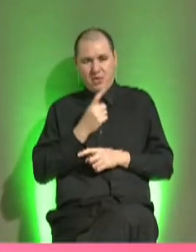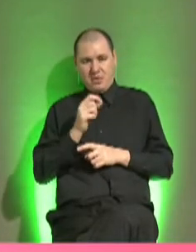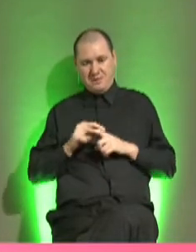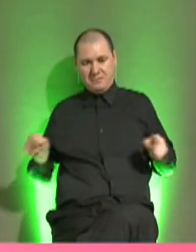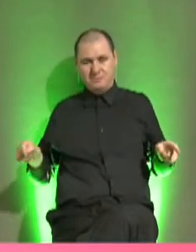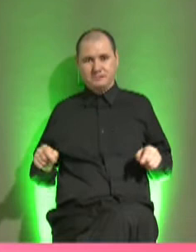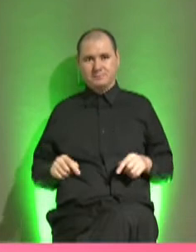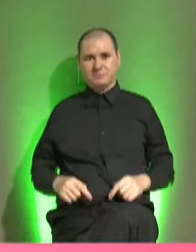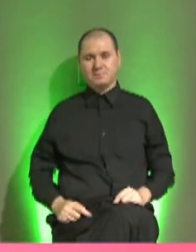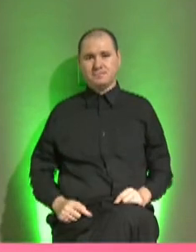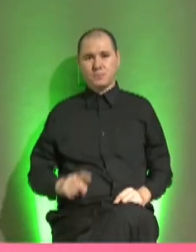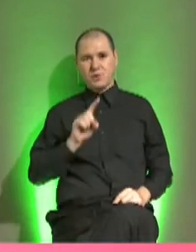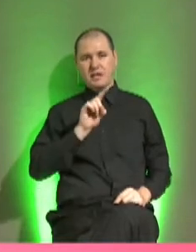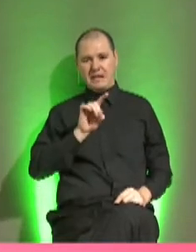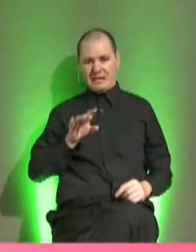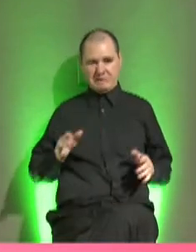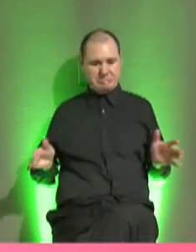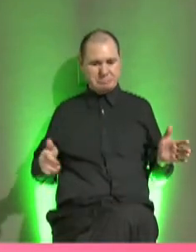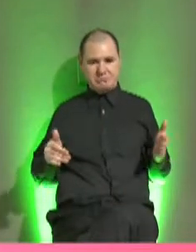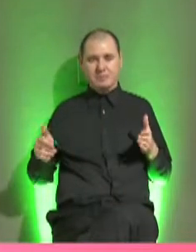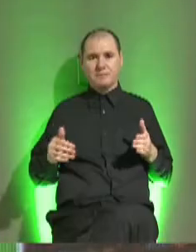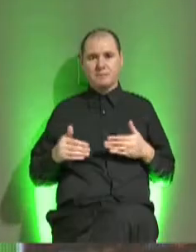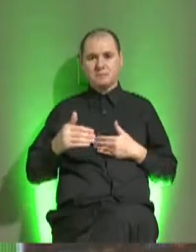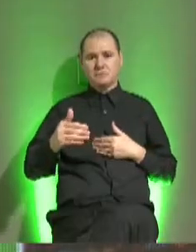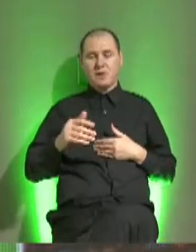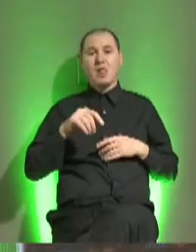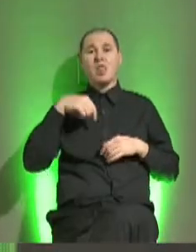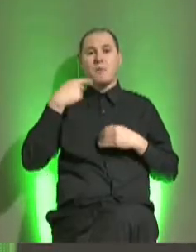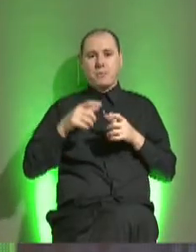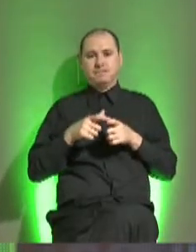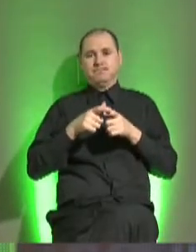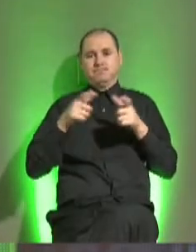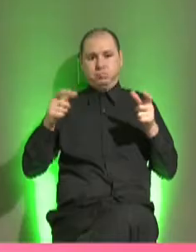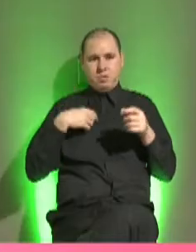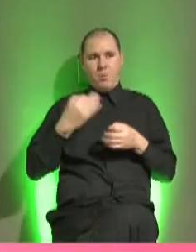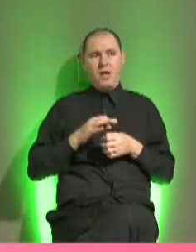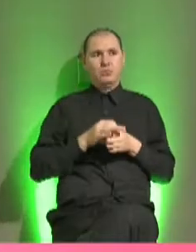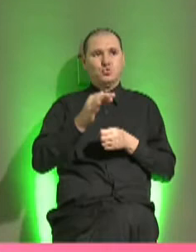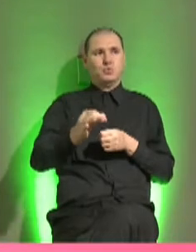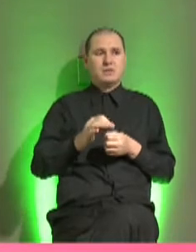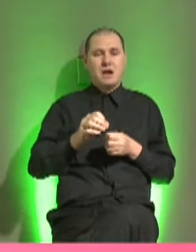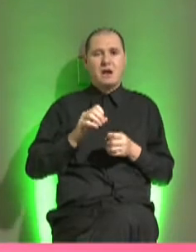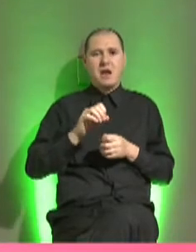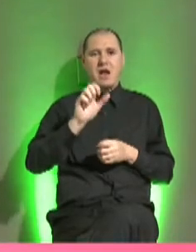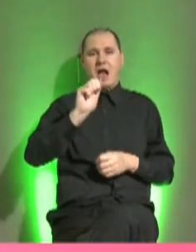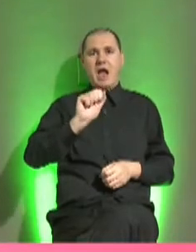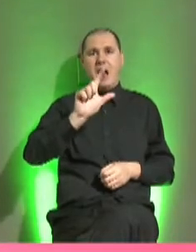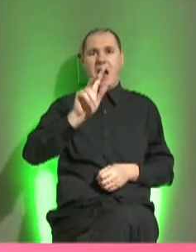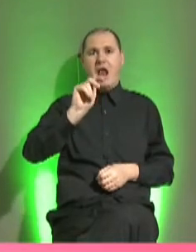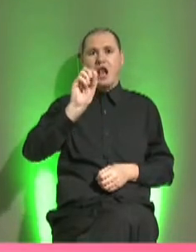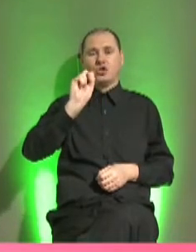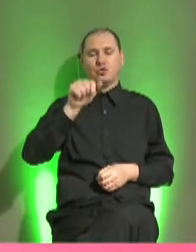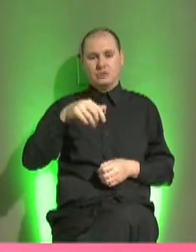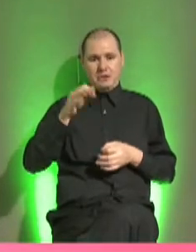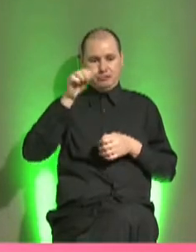distribuidos en dos locales, uno en la ciudad de Altos, otro en la ciudad de San Bernardino. También, ahí a la par también